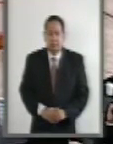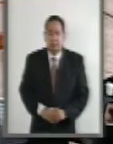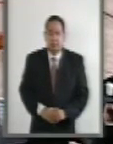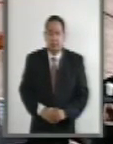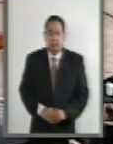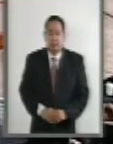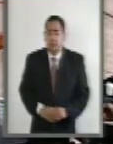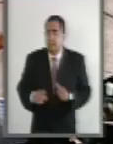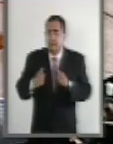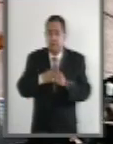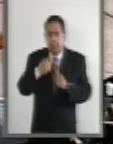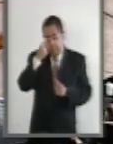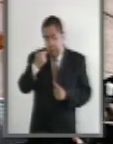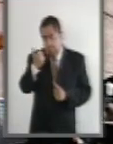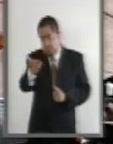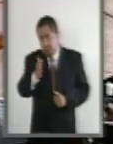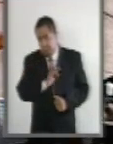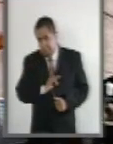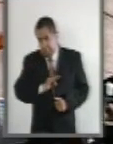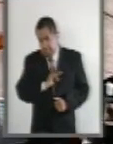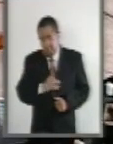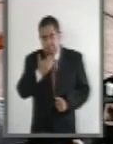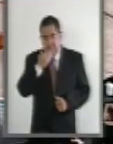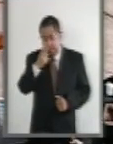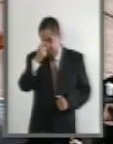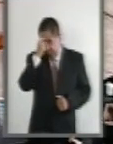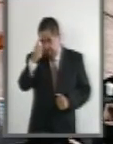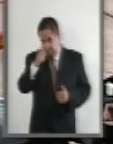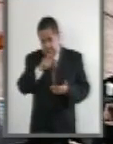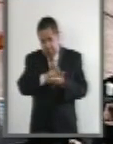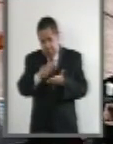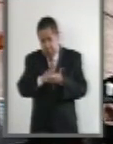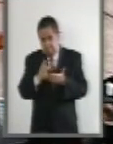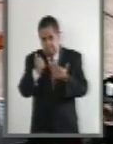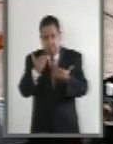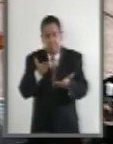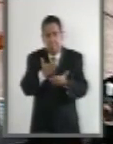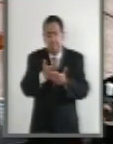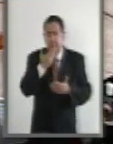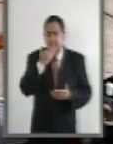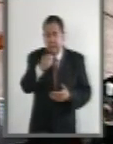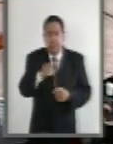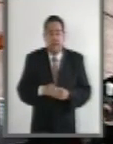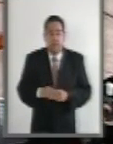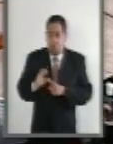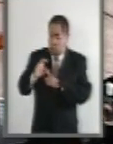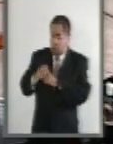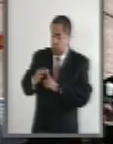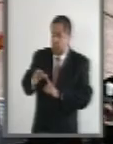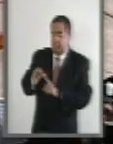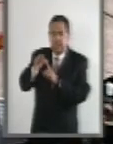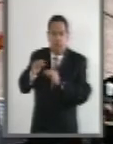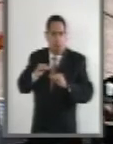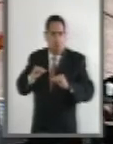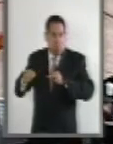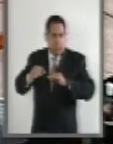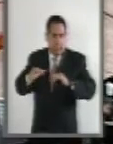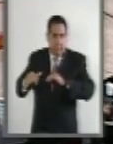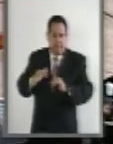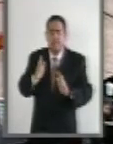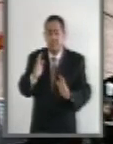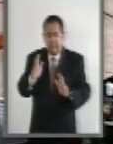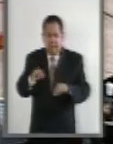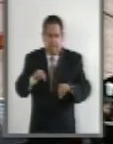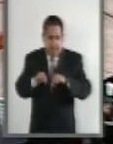Primero, para felicitar a la autora de la iniciativa, comentar que en la Comisión Especial de Movilidad ya estamos